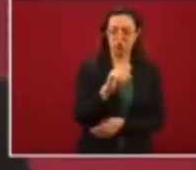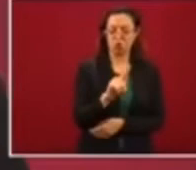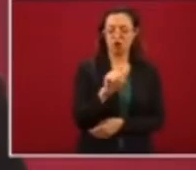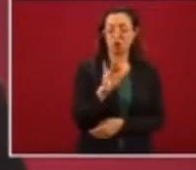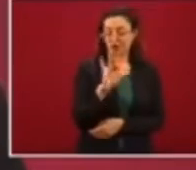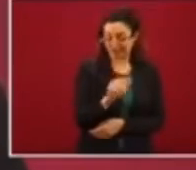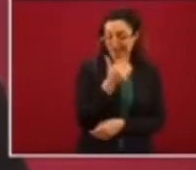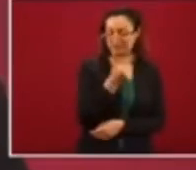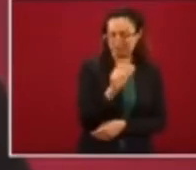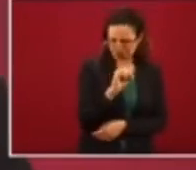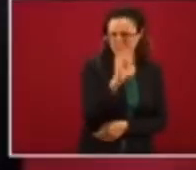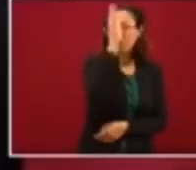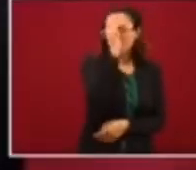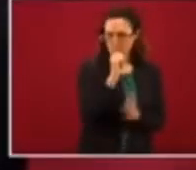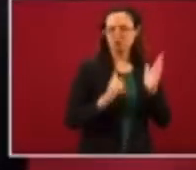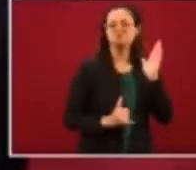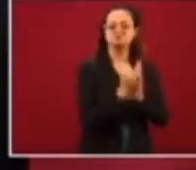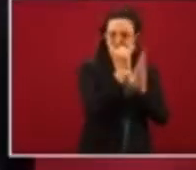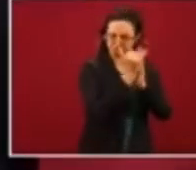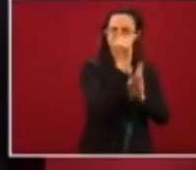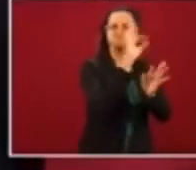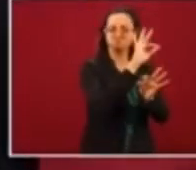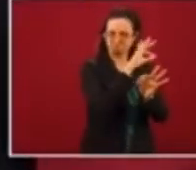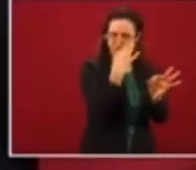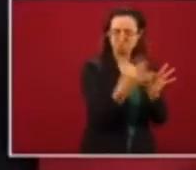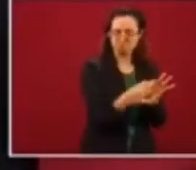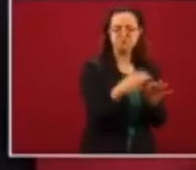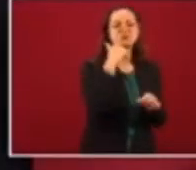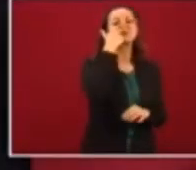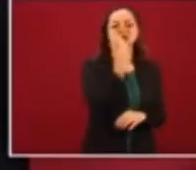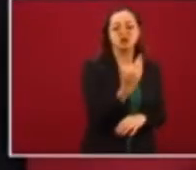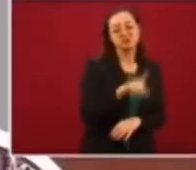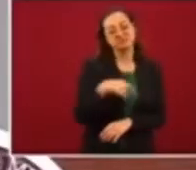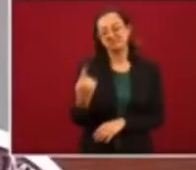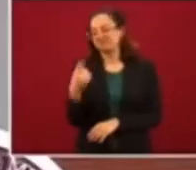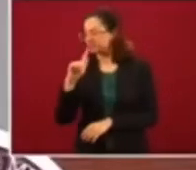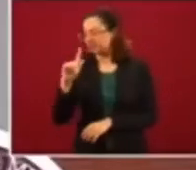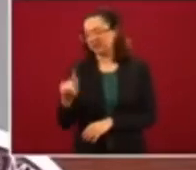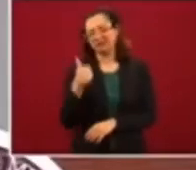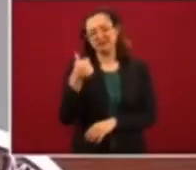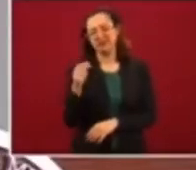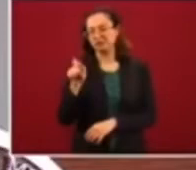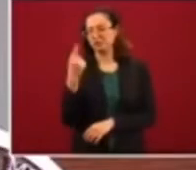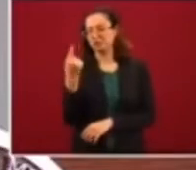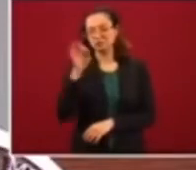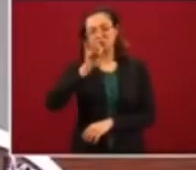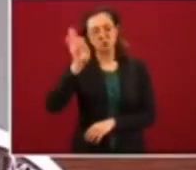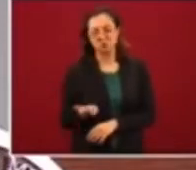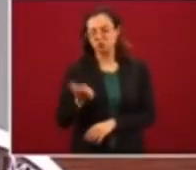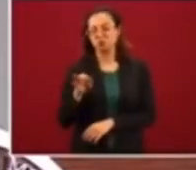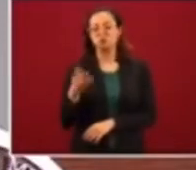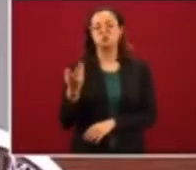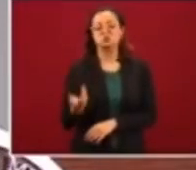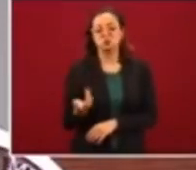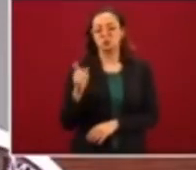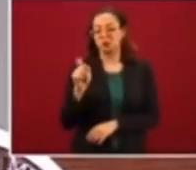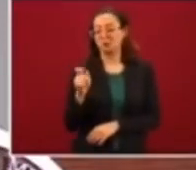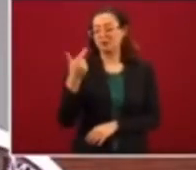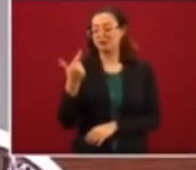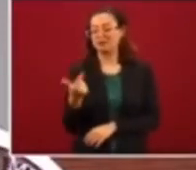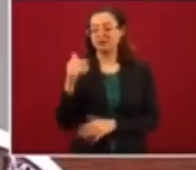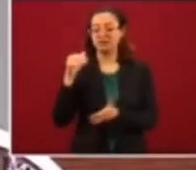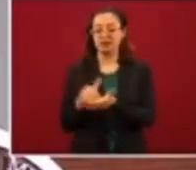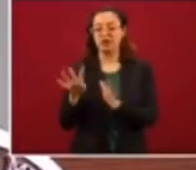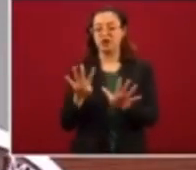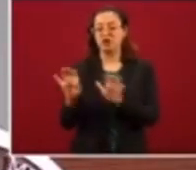votos que están de acuerdo en que se termine de construir la planta y el 76.1% de votos, que corresponde a 27